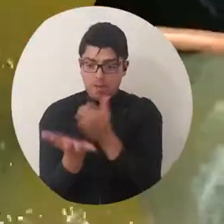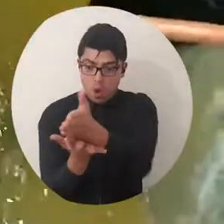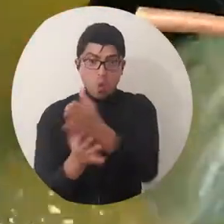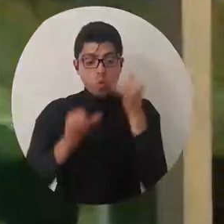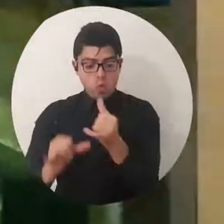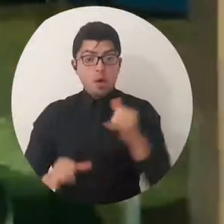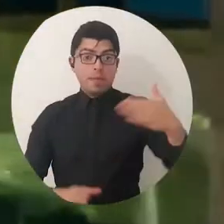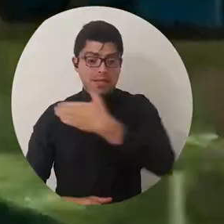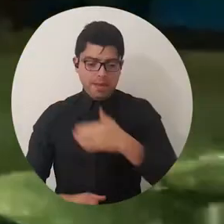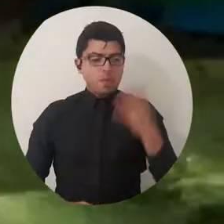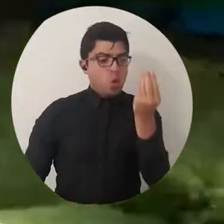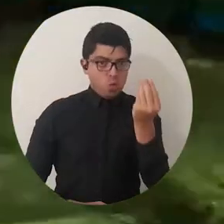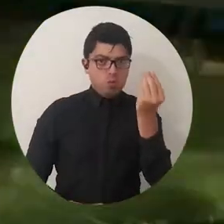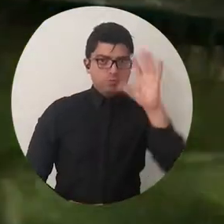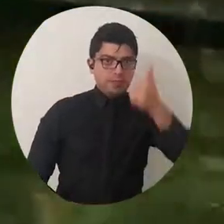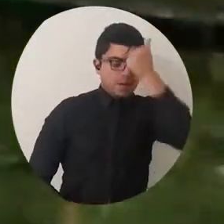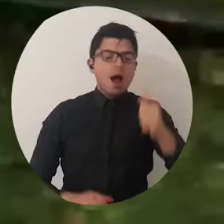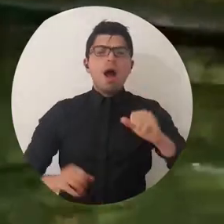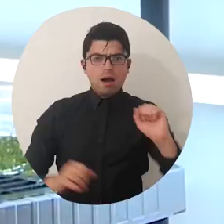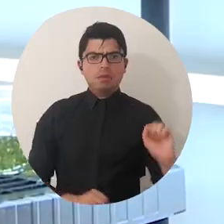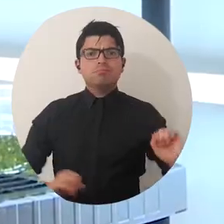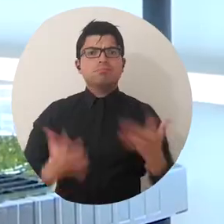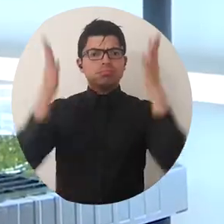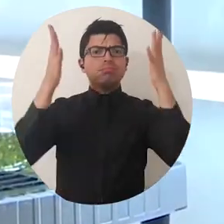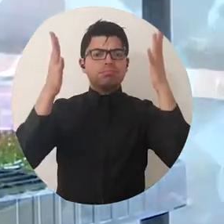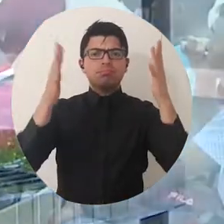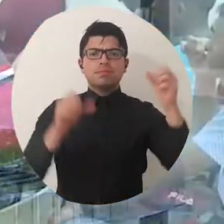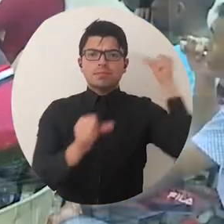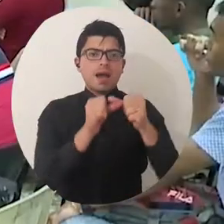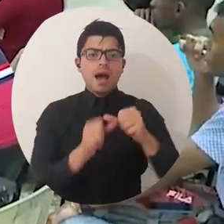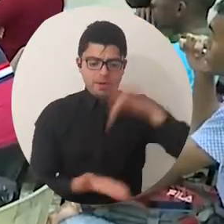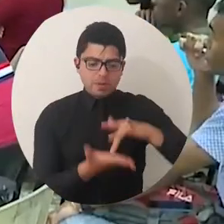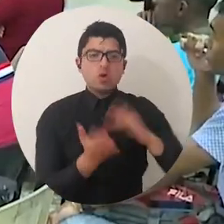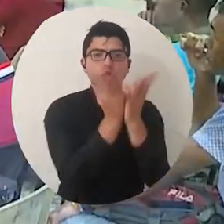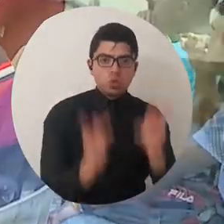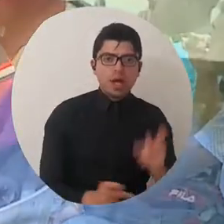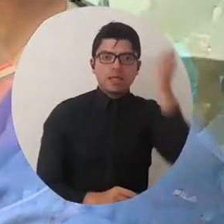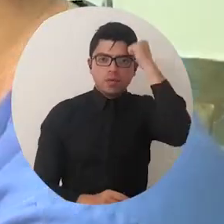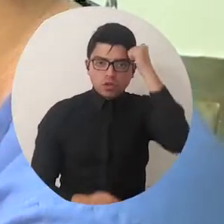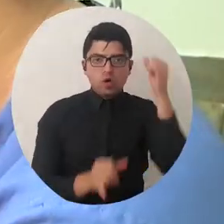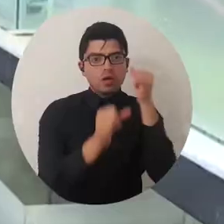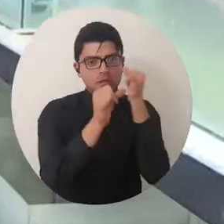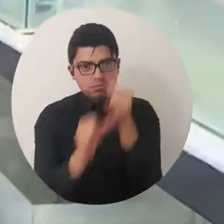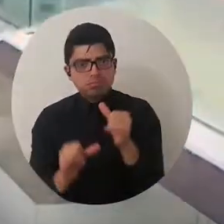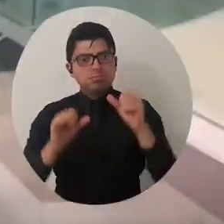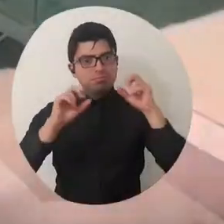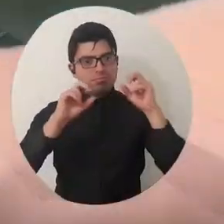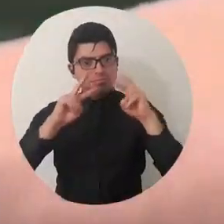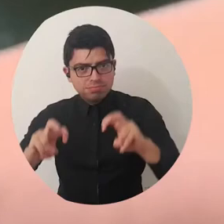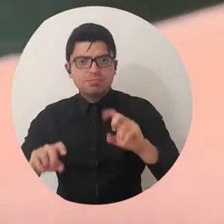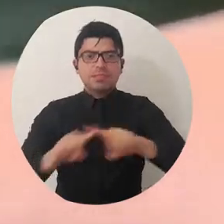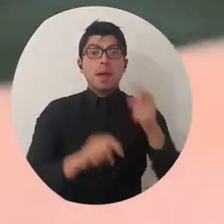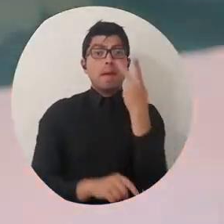Ingeniería Pesquera de la Alma Mater celebró su aniversario con la participación de estudiantes, docentes, investigadores y más de 20